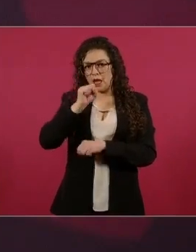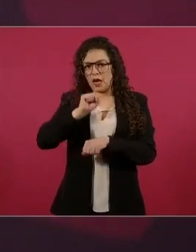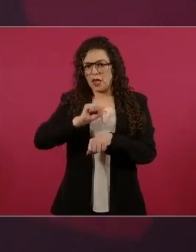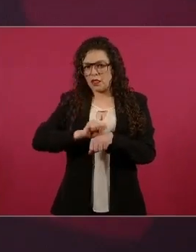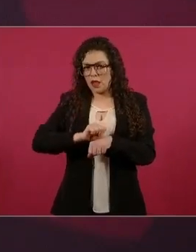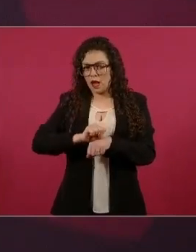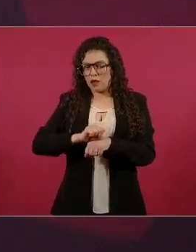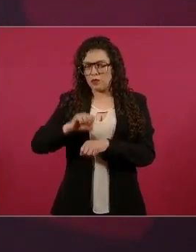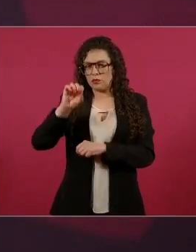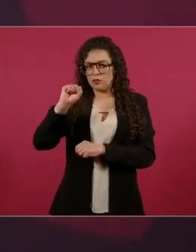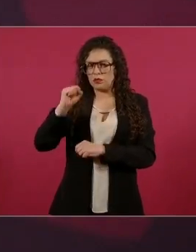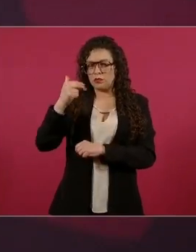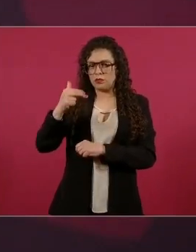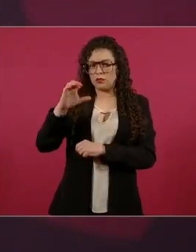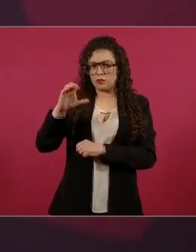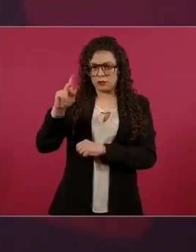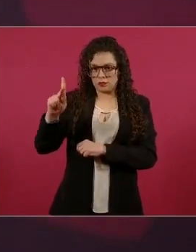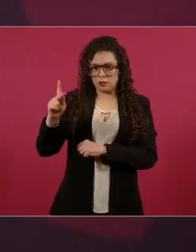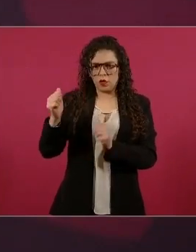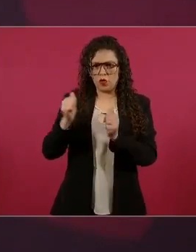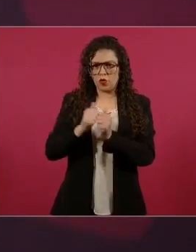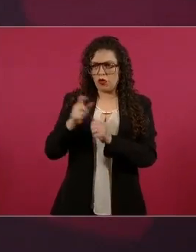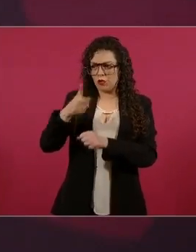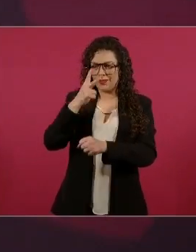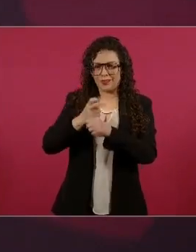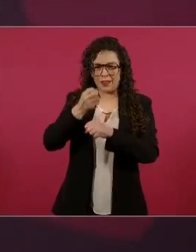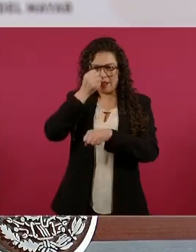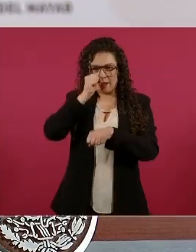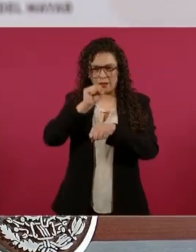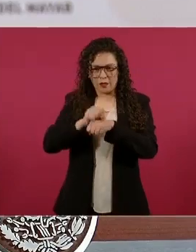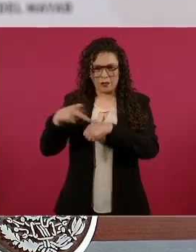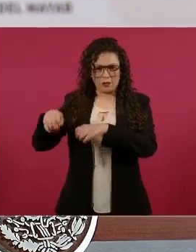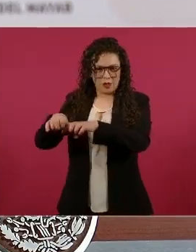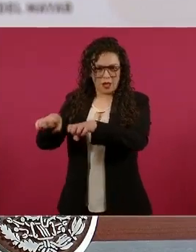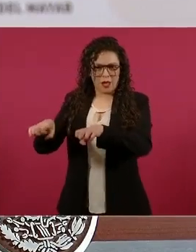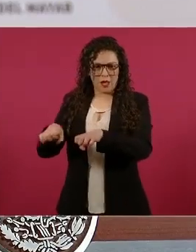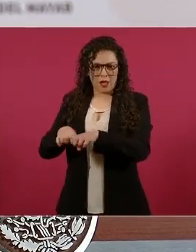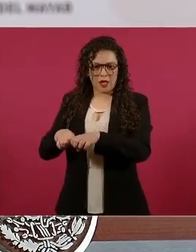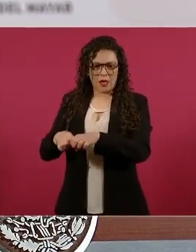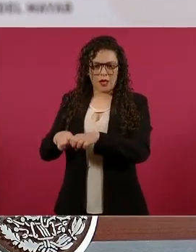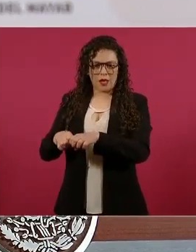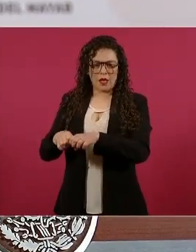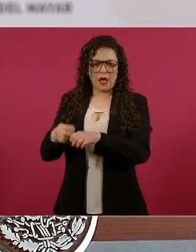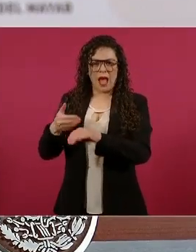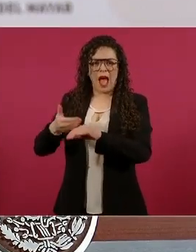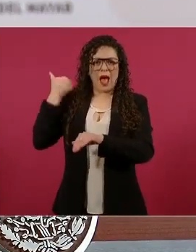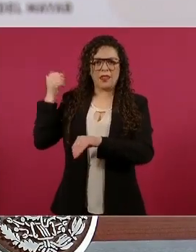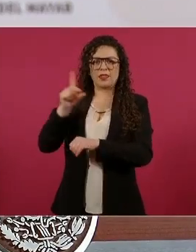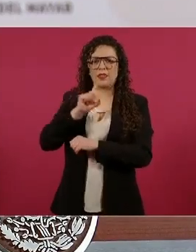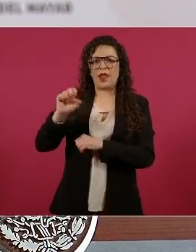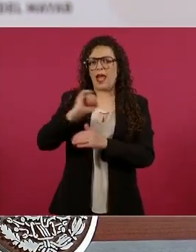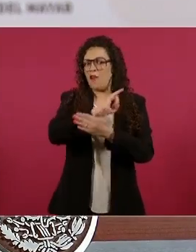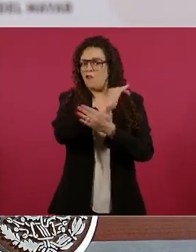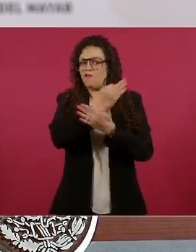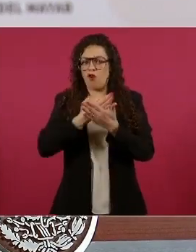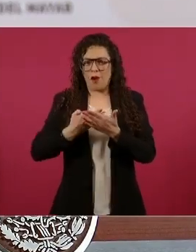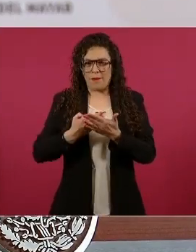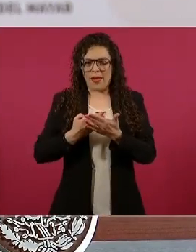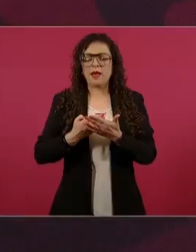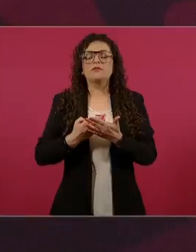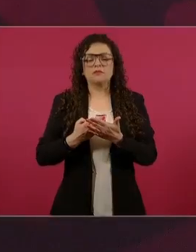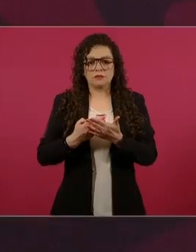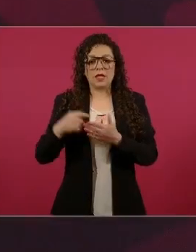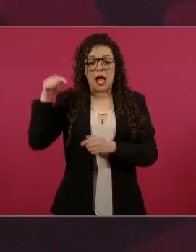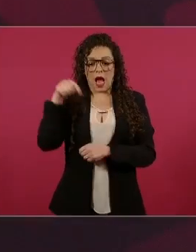semana próxima, antes del informe, a explicarles cómo está la hacienda